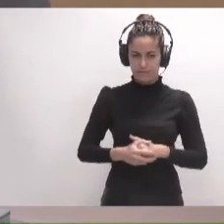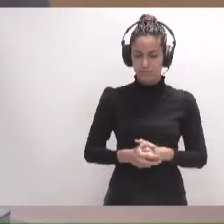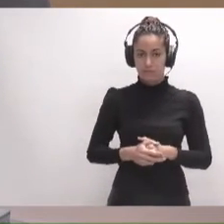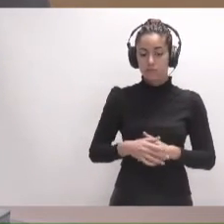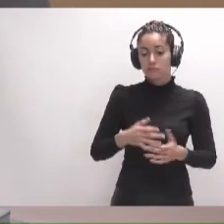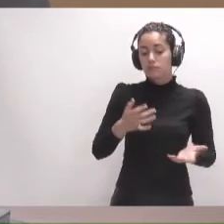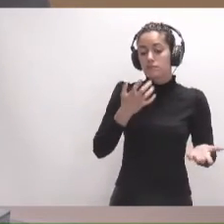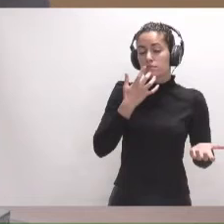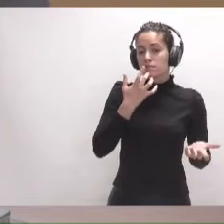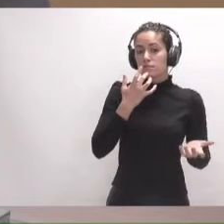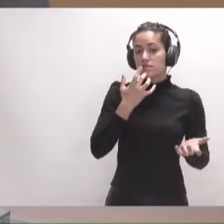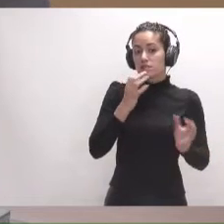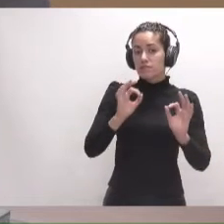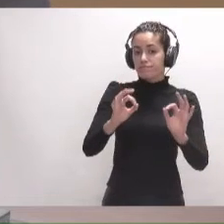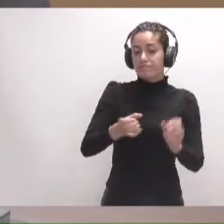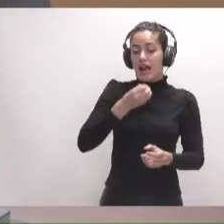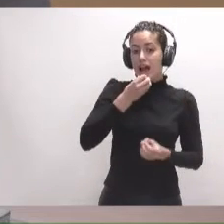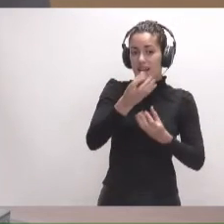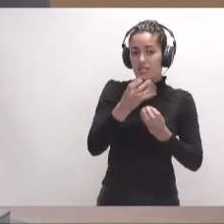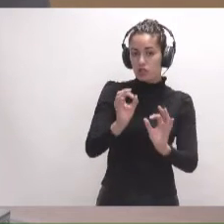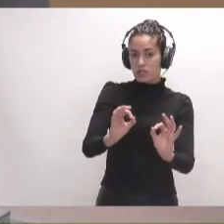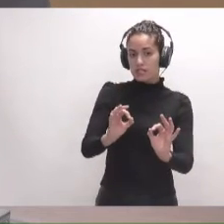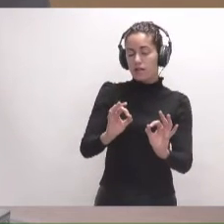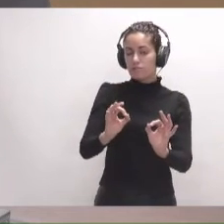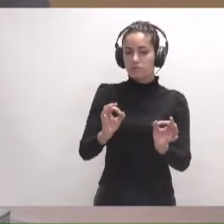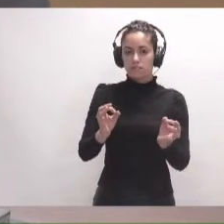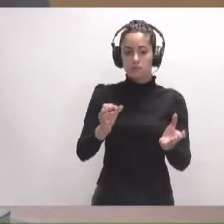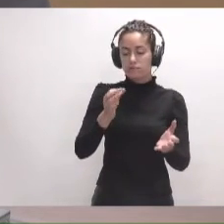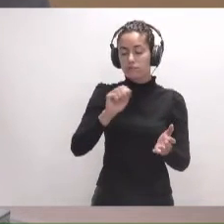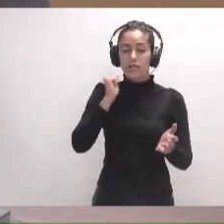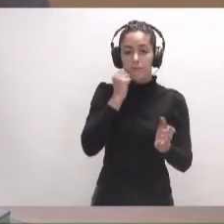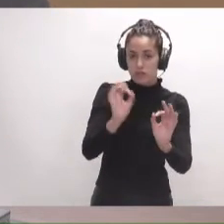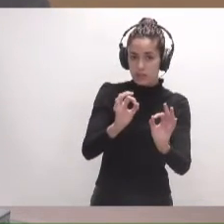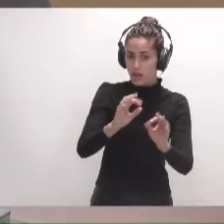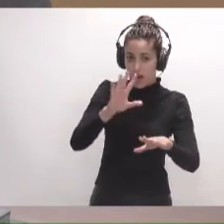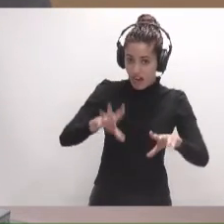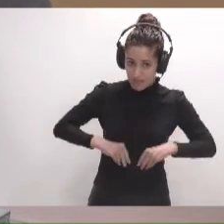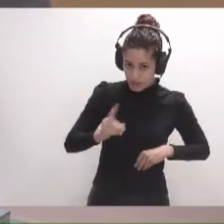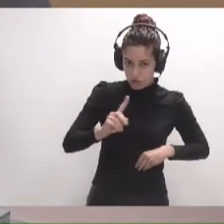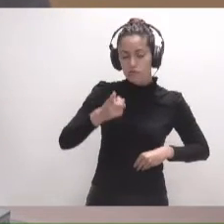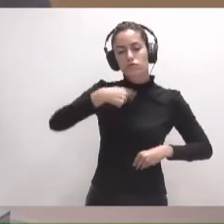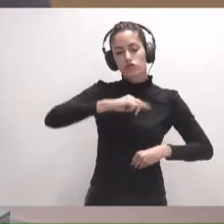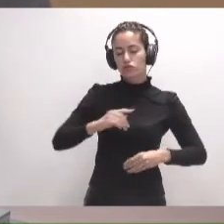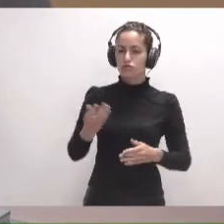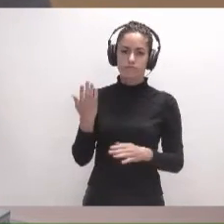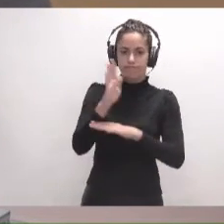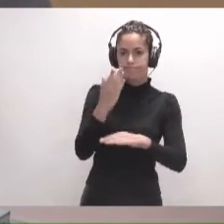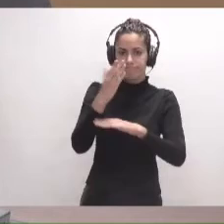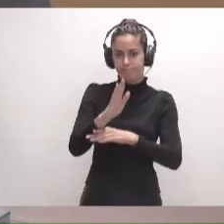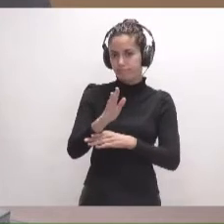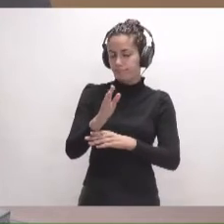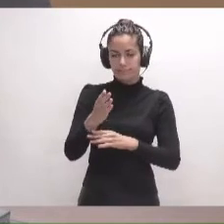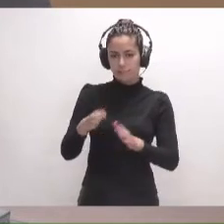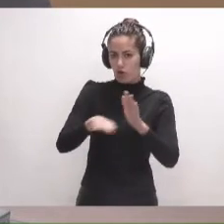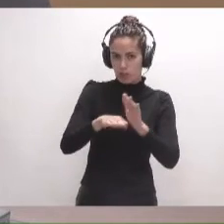Y si esta alegación, esta reclamación no se acepta, vamos a seguir presentando iniciativas en